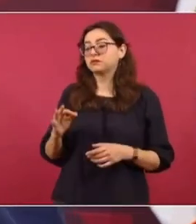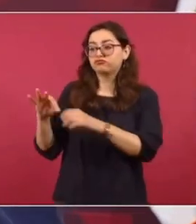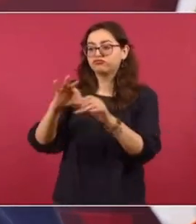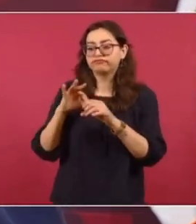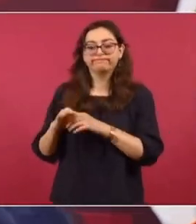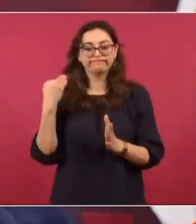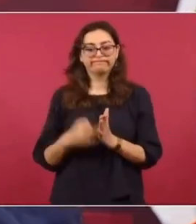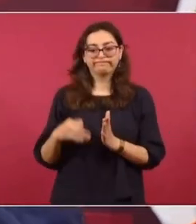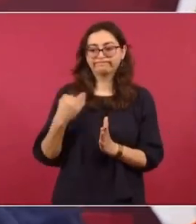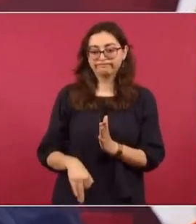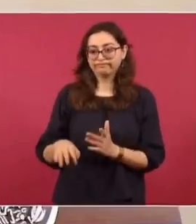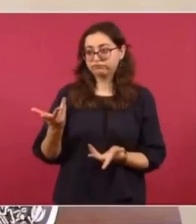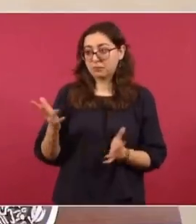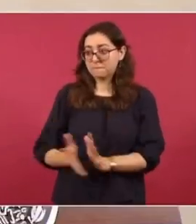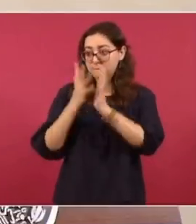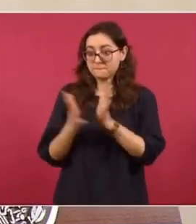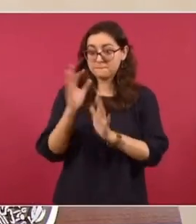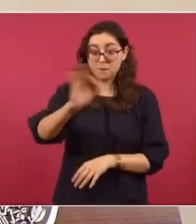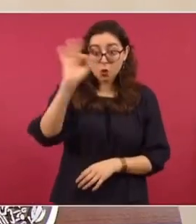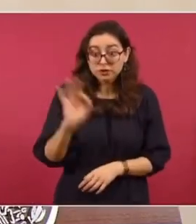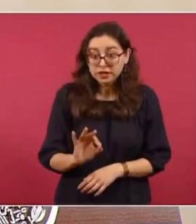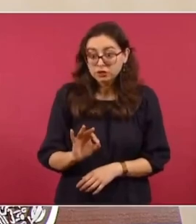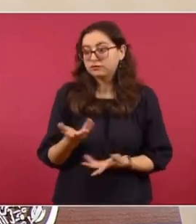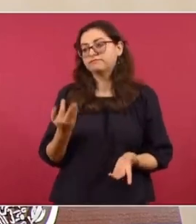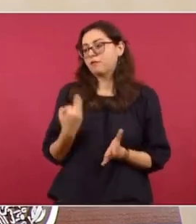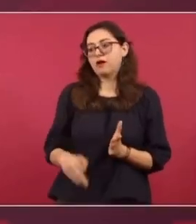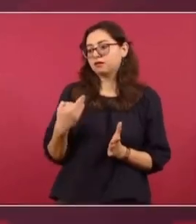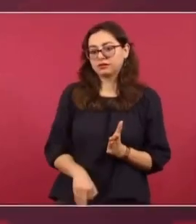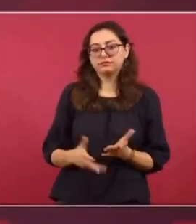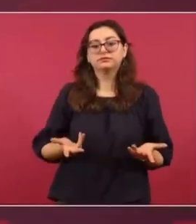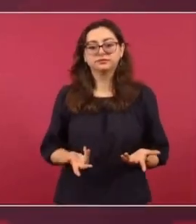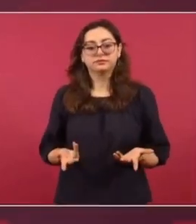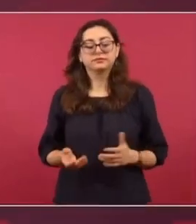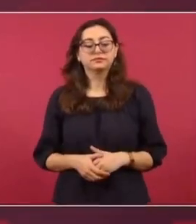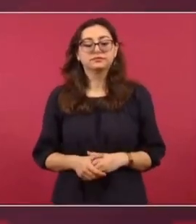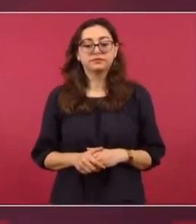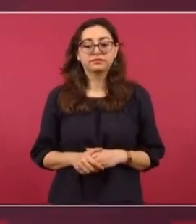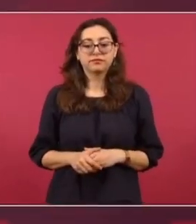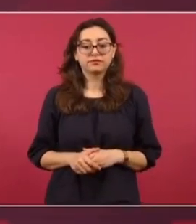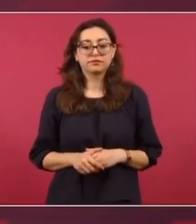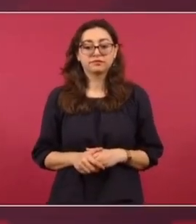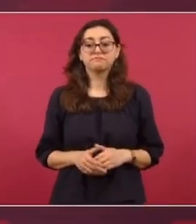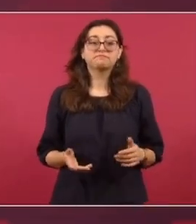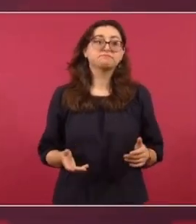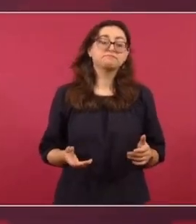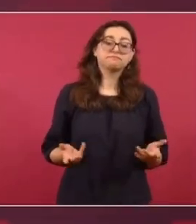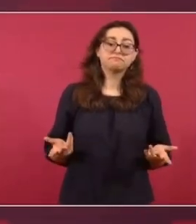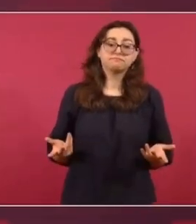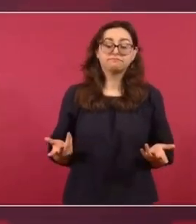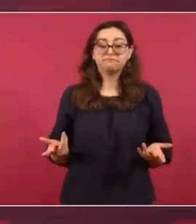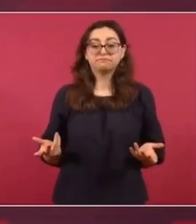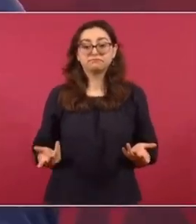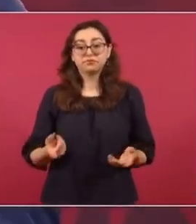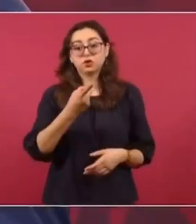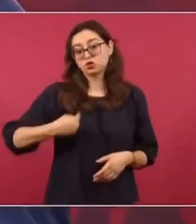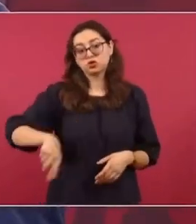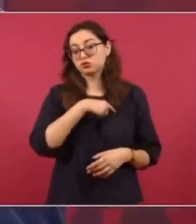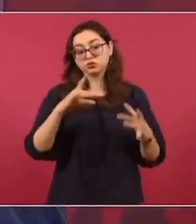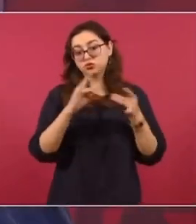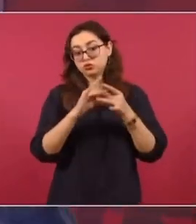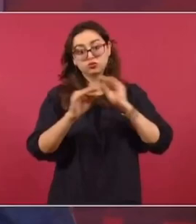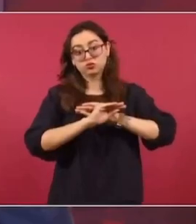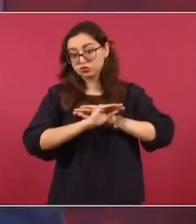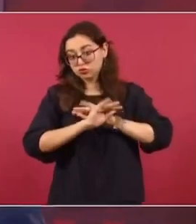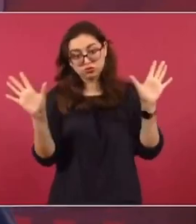vinculatoria porque no se alcanzó el porcentaje que establece la ley. Y nosotros fuimos muy claros desde el